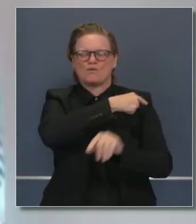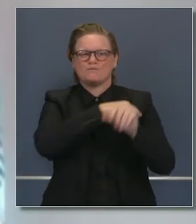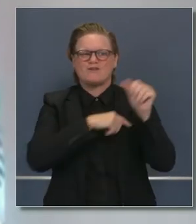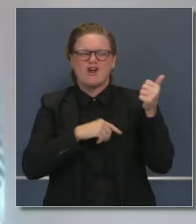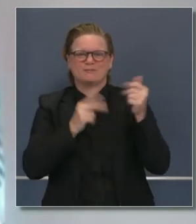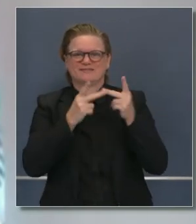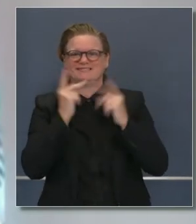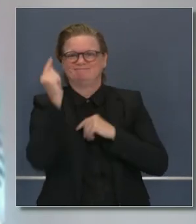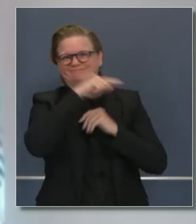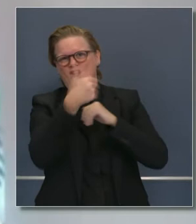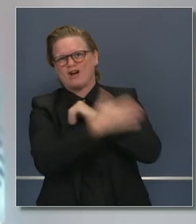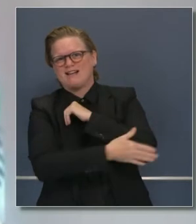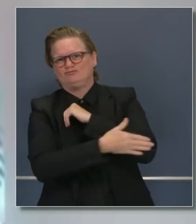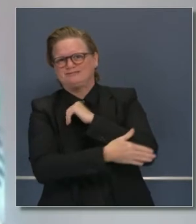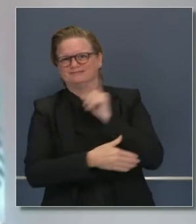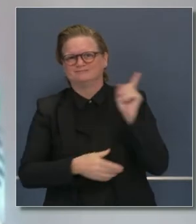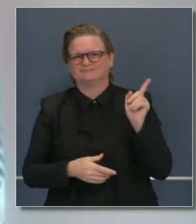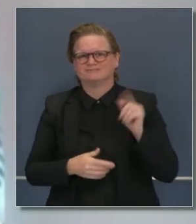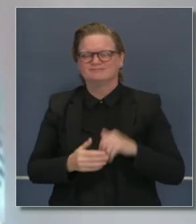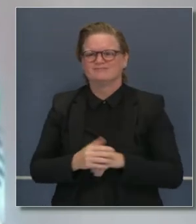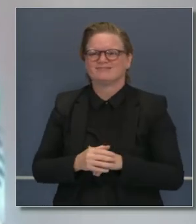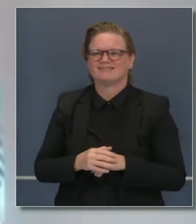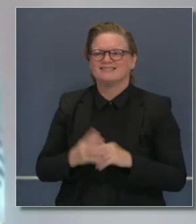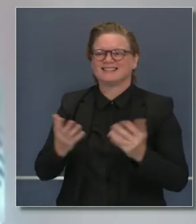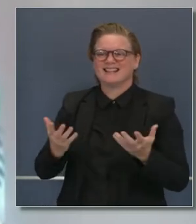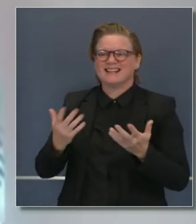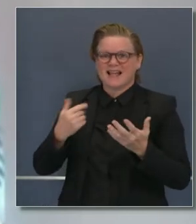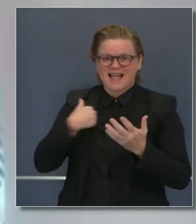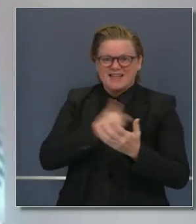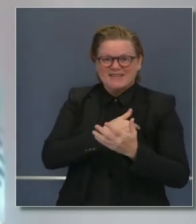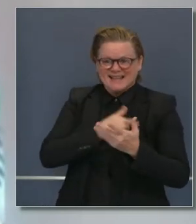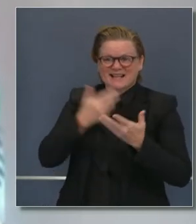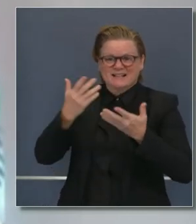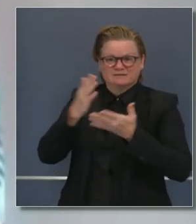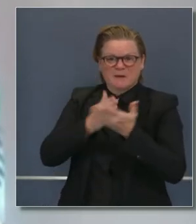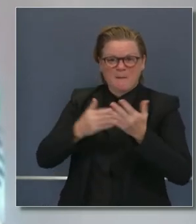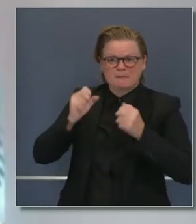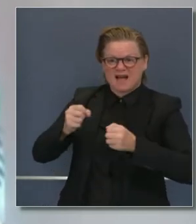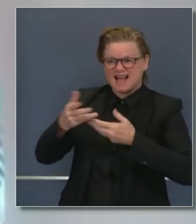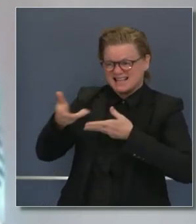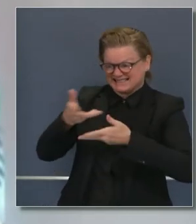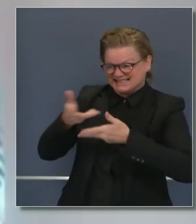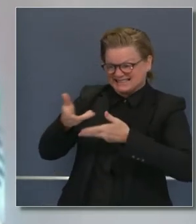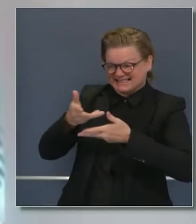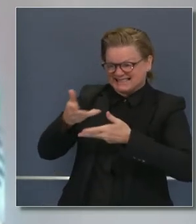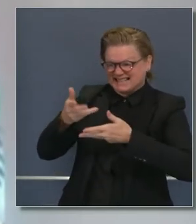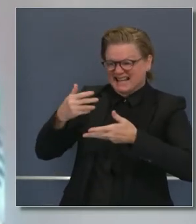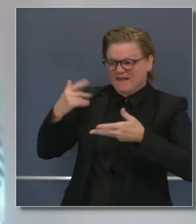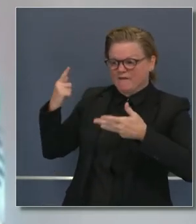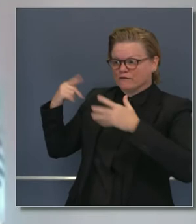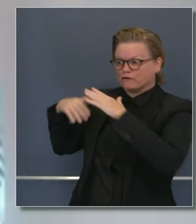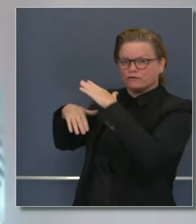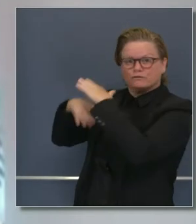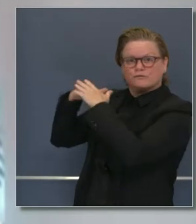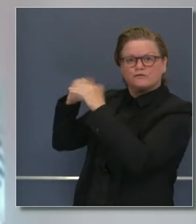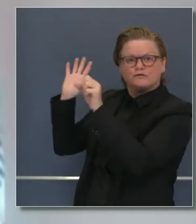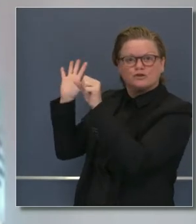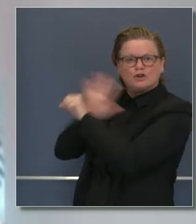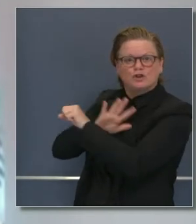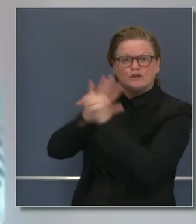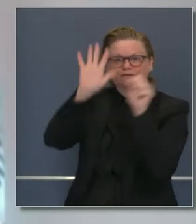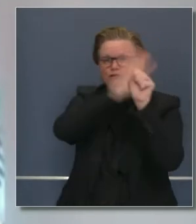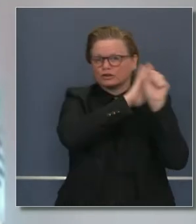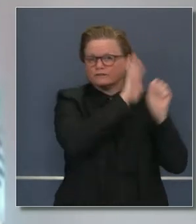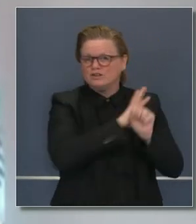Es que no pudieron entregarlo para el número de pacientes que lo necesitaban. Desde entonces hemos trabajado con esos hospitales